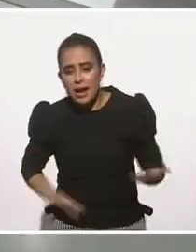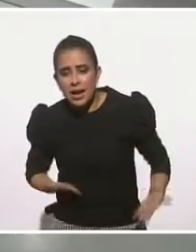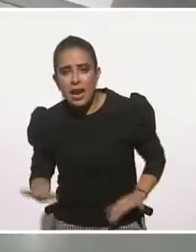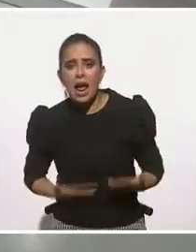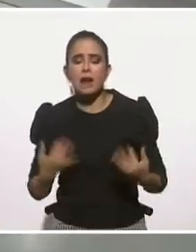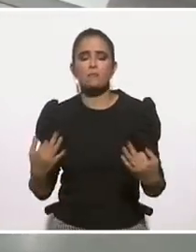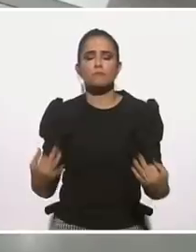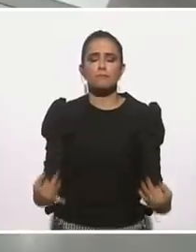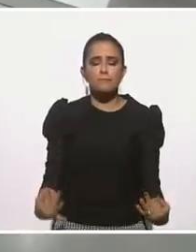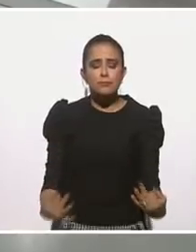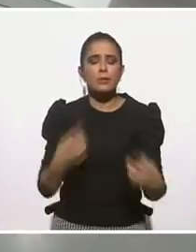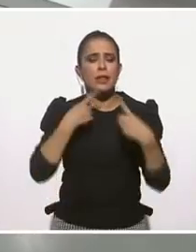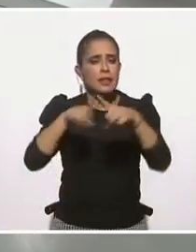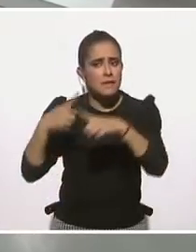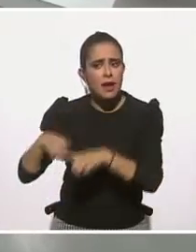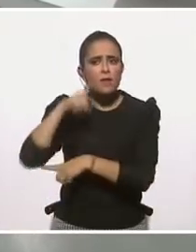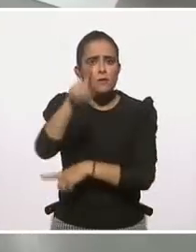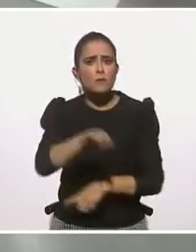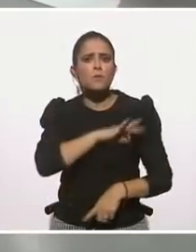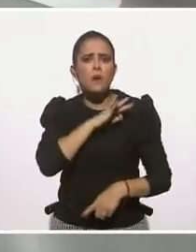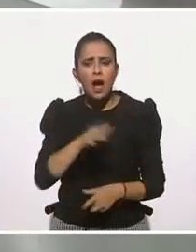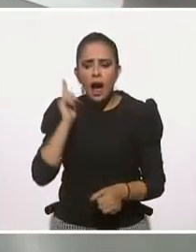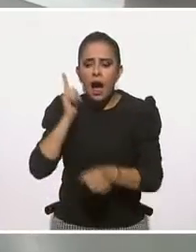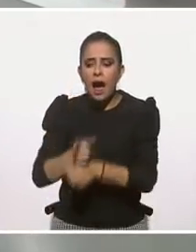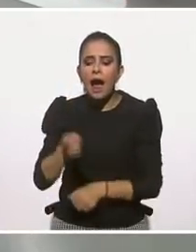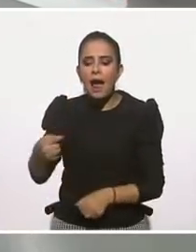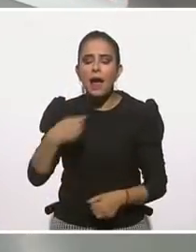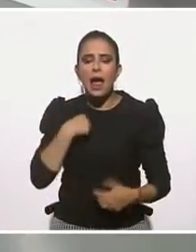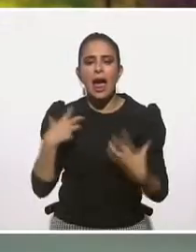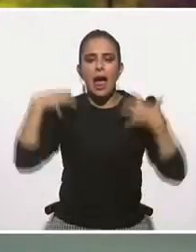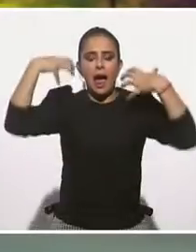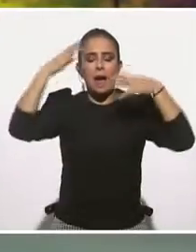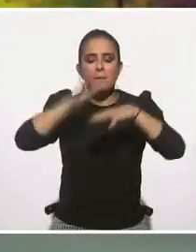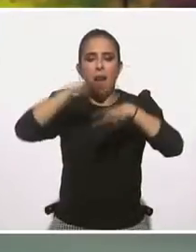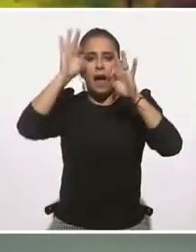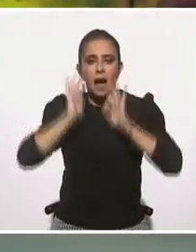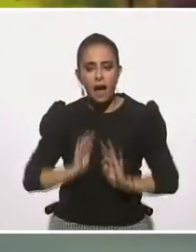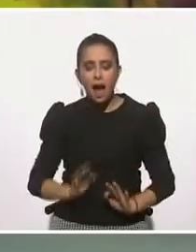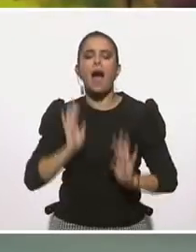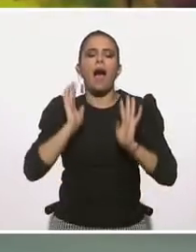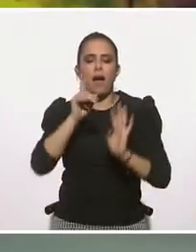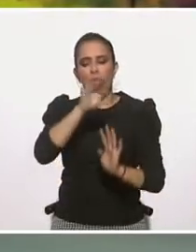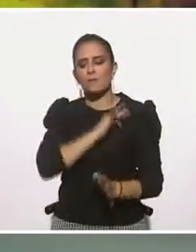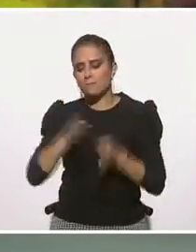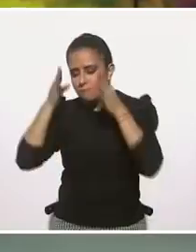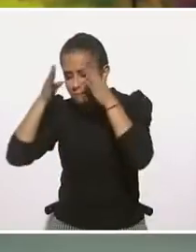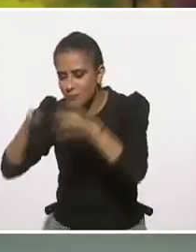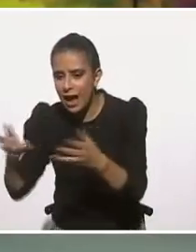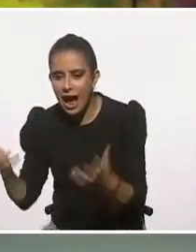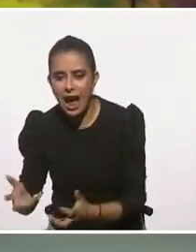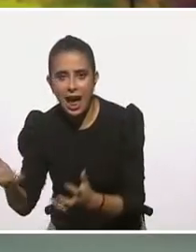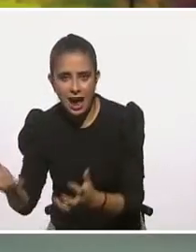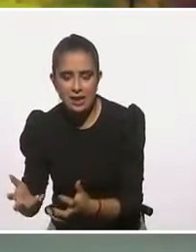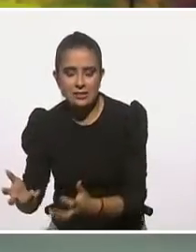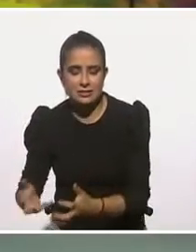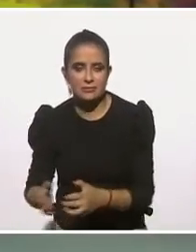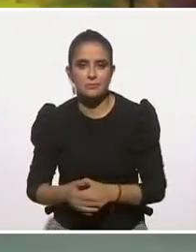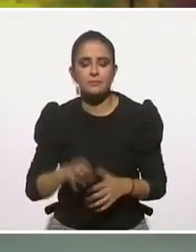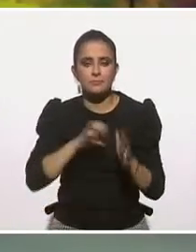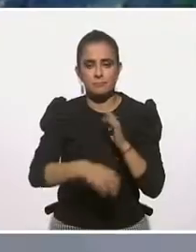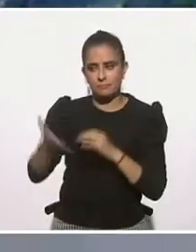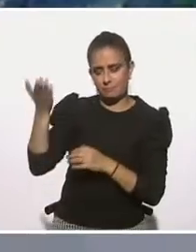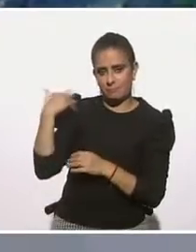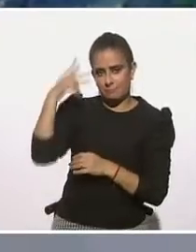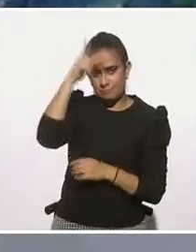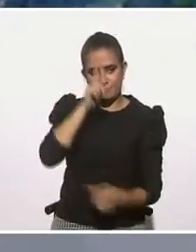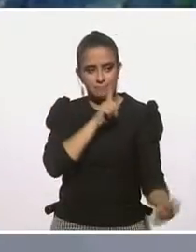este, hay mucho a la mano. Encontrar alguna actividad que te guste. Ponle la intención, ¿no? Porque le decía el otro día a una paciente